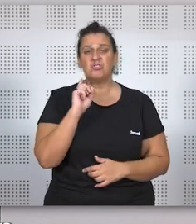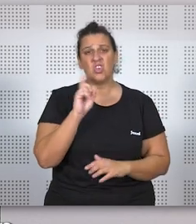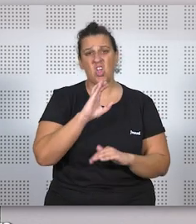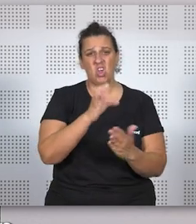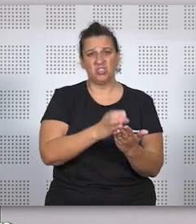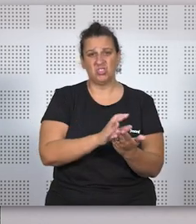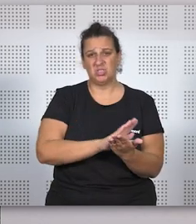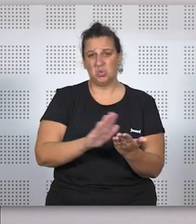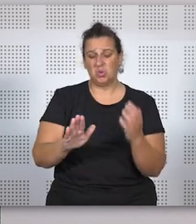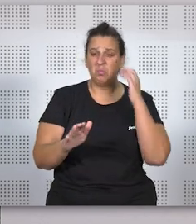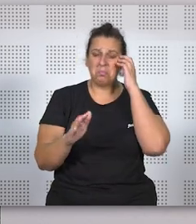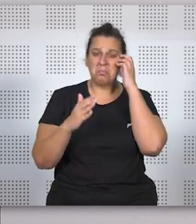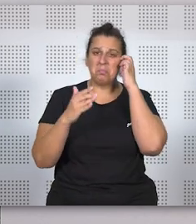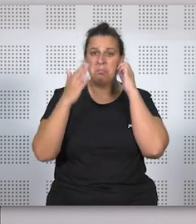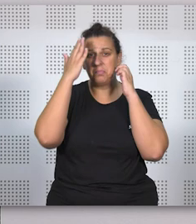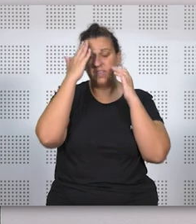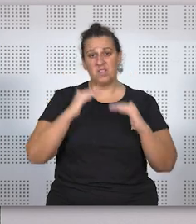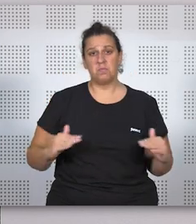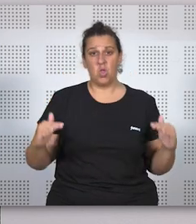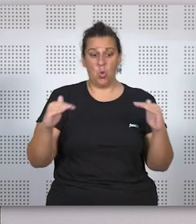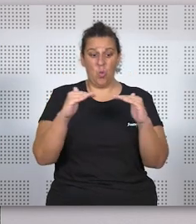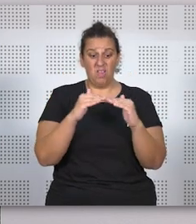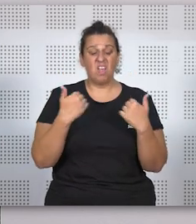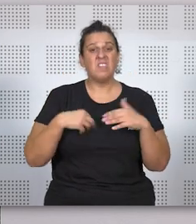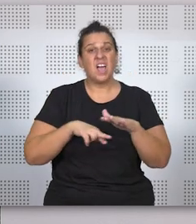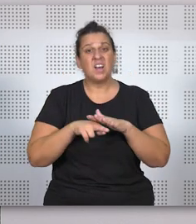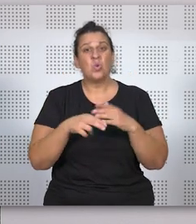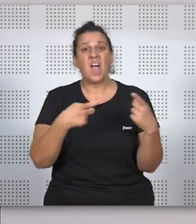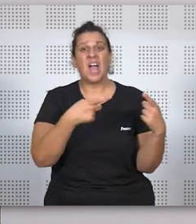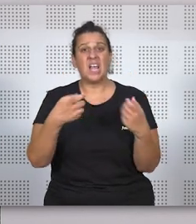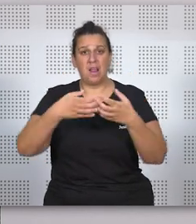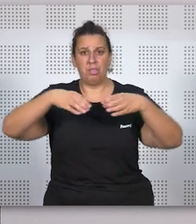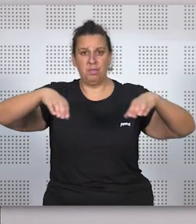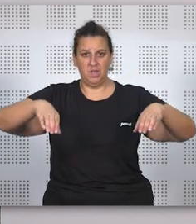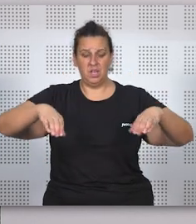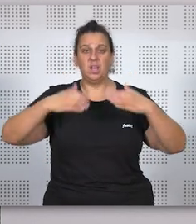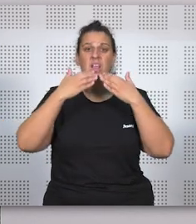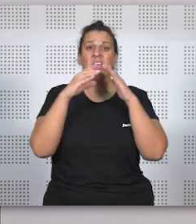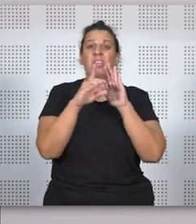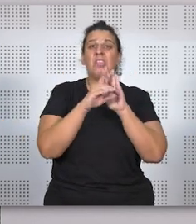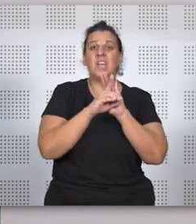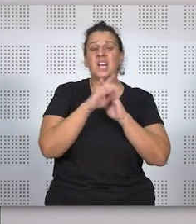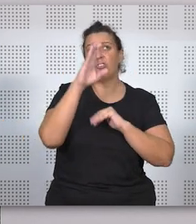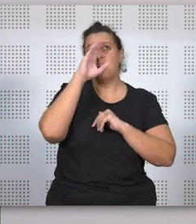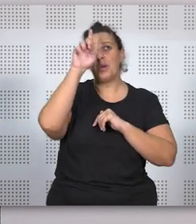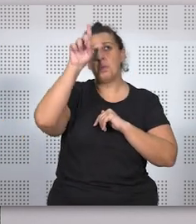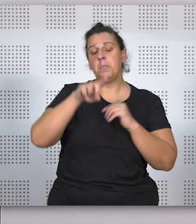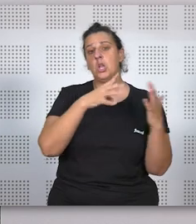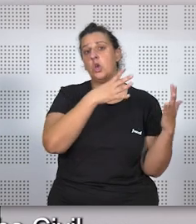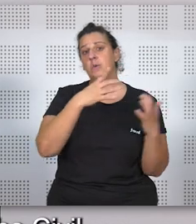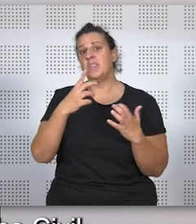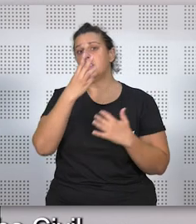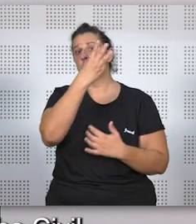en la Constitución. Por ejemplo, el principio de igualdad se regula ya en la guerra civil, con un decreto en febrero del 37,